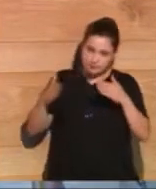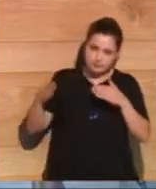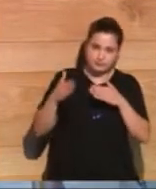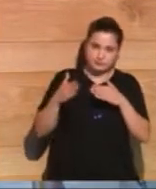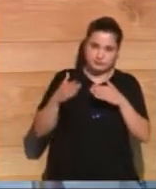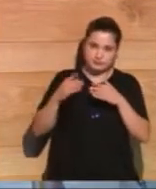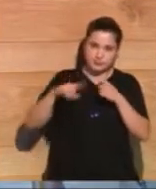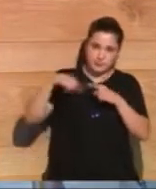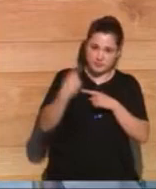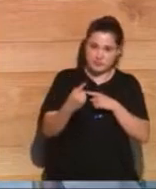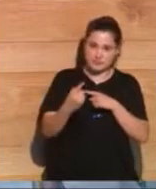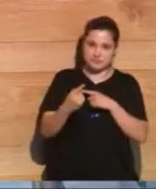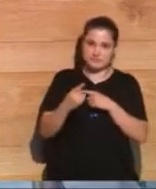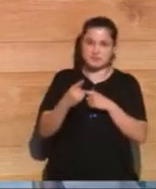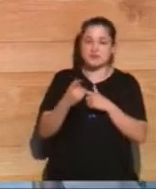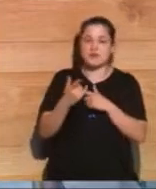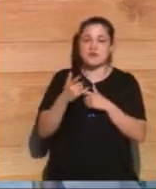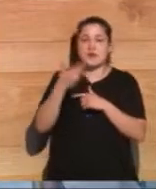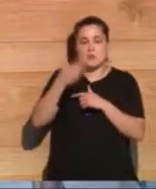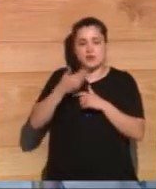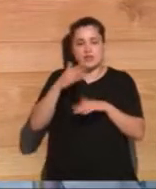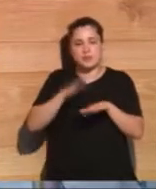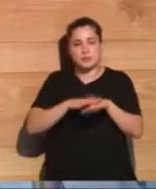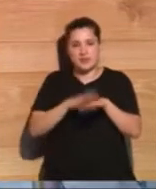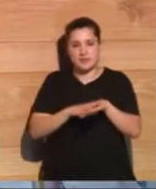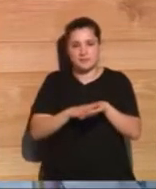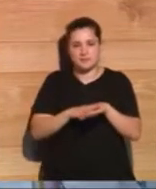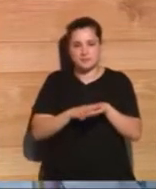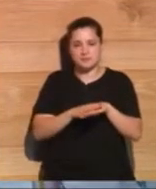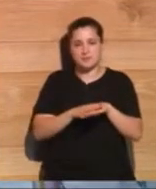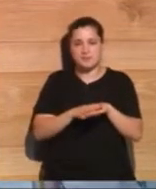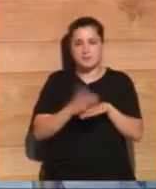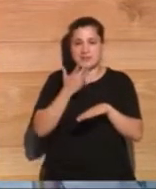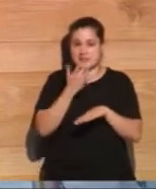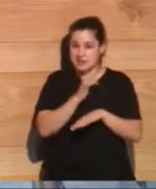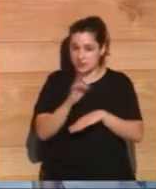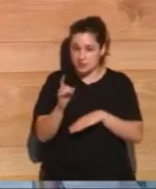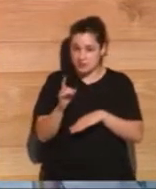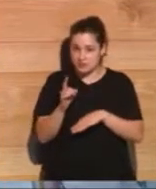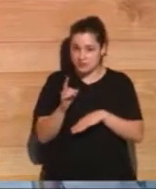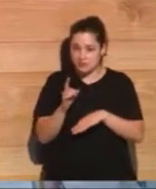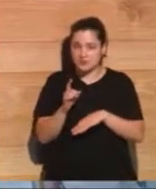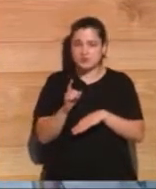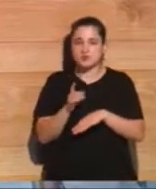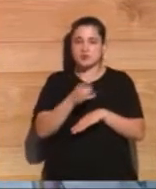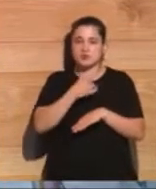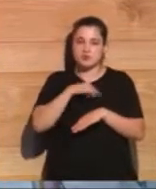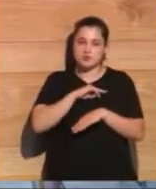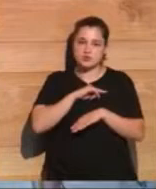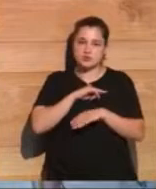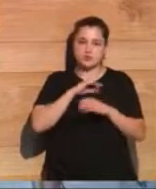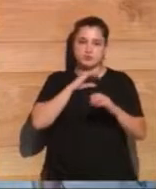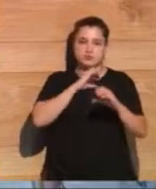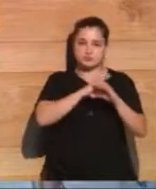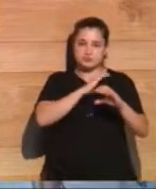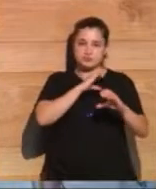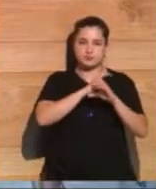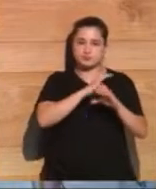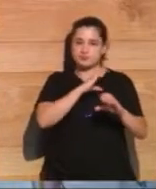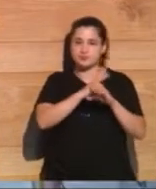¿Por qué es importante esto? Porque si no, estamos generando una incomunicación.